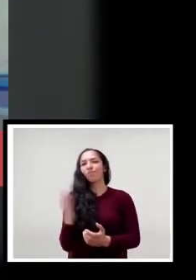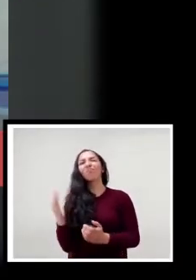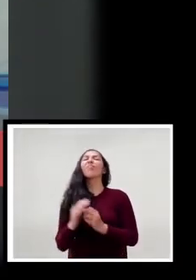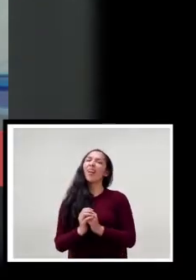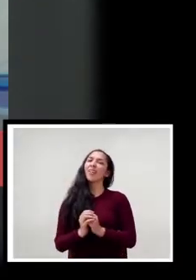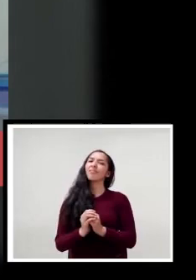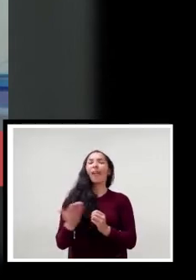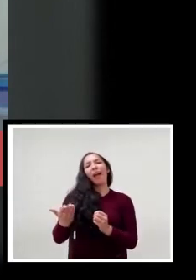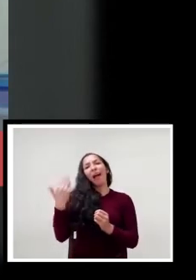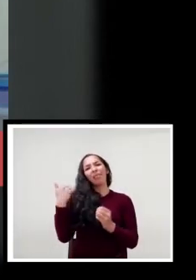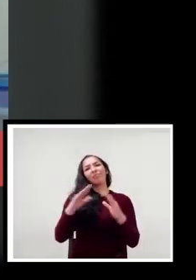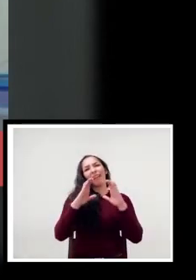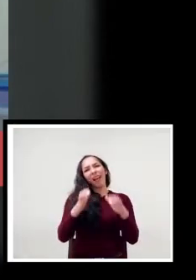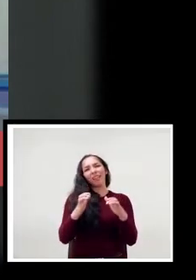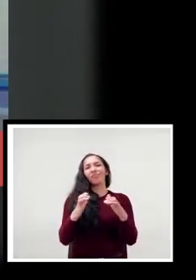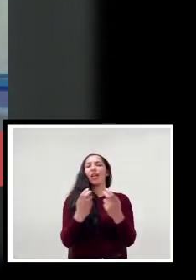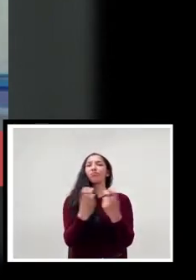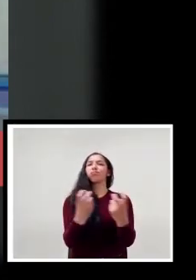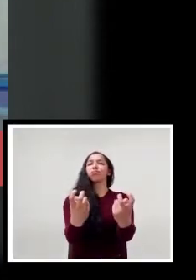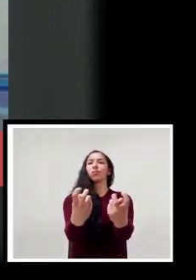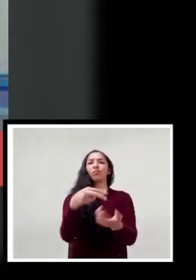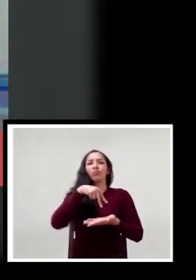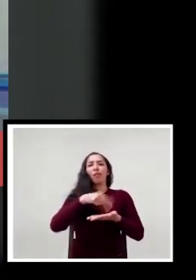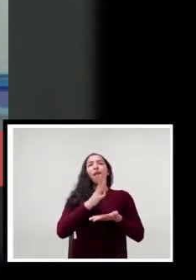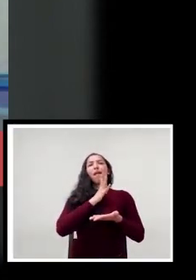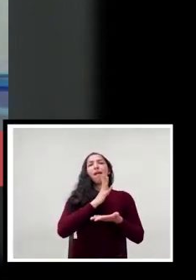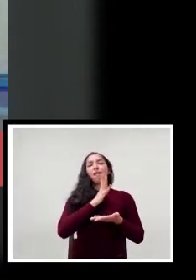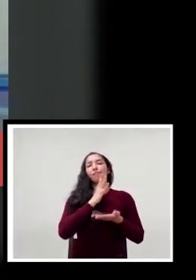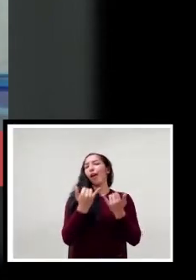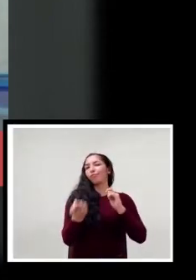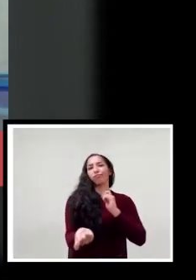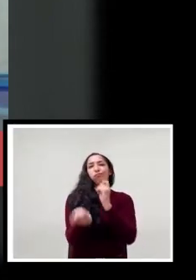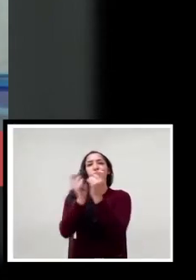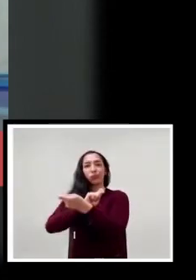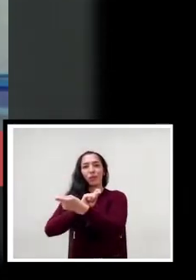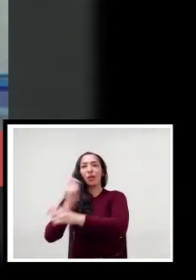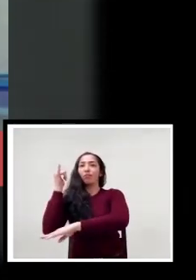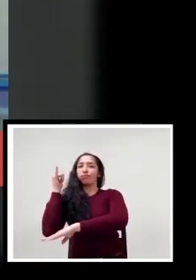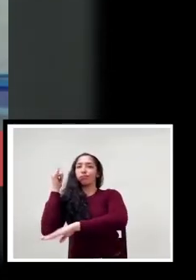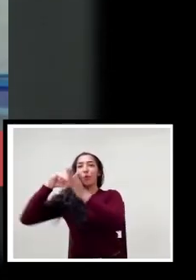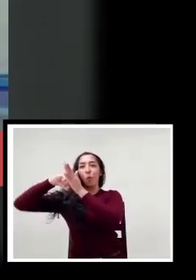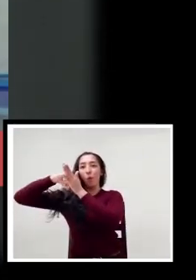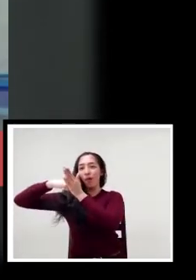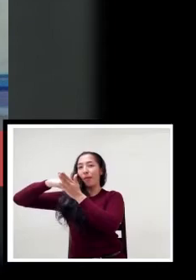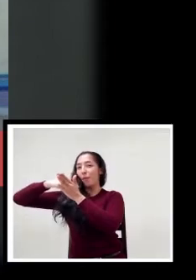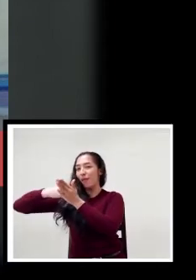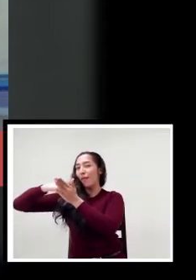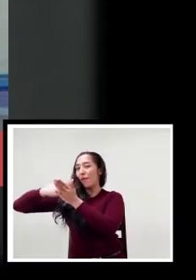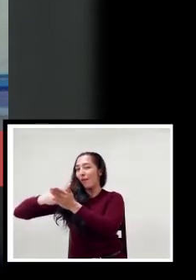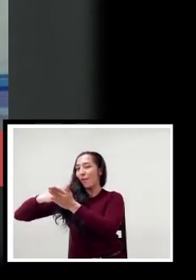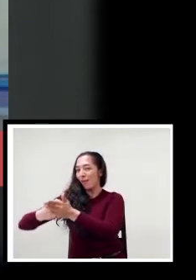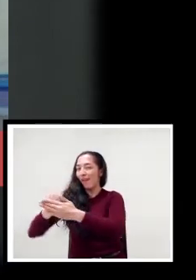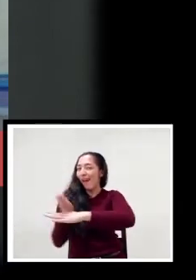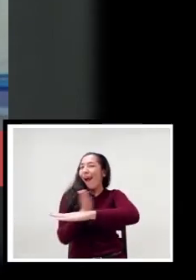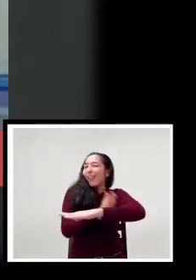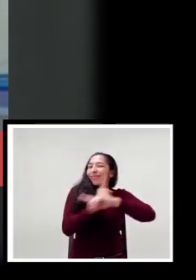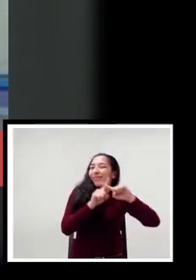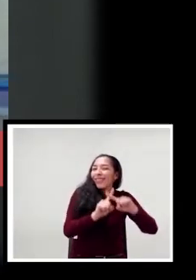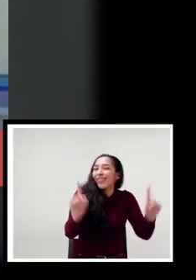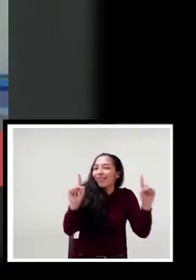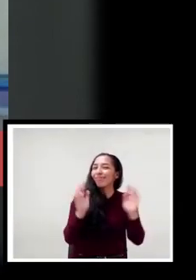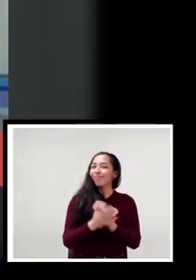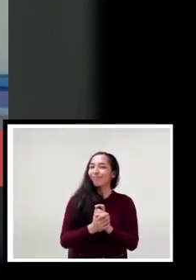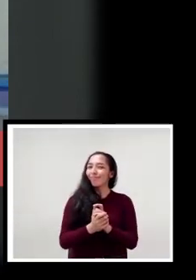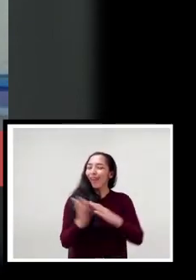manera como hacemos las clases, ya los marcadores quedan guardados en el escritorio, y en relación con las clases también ha